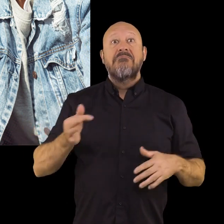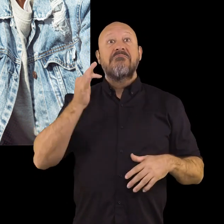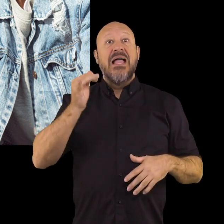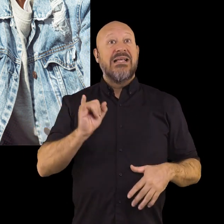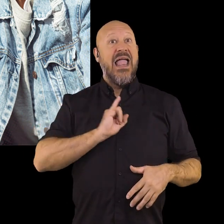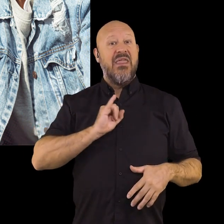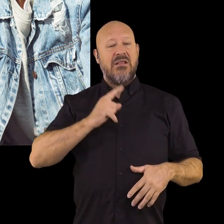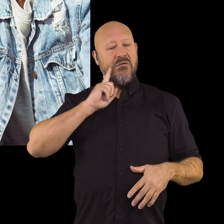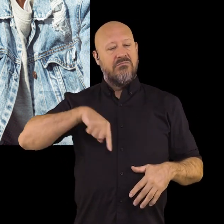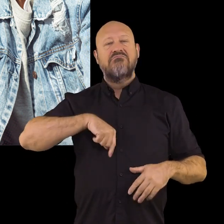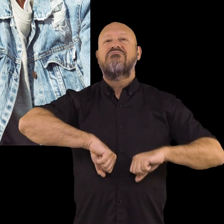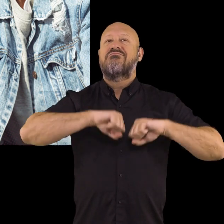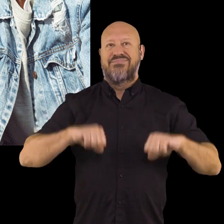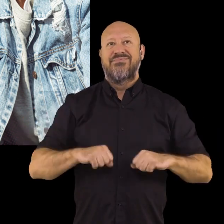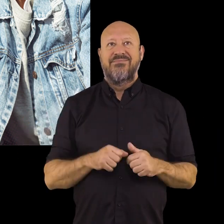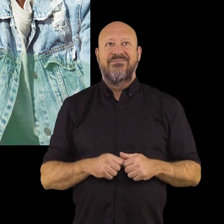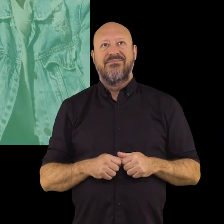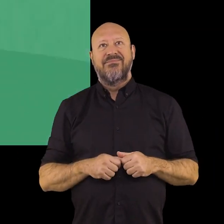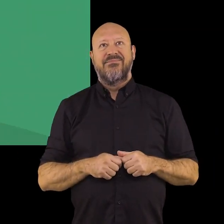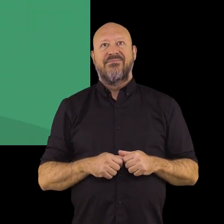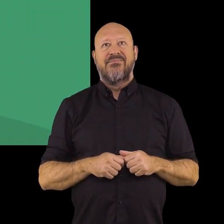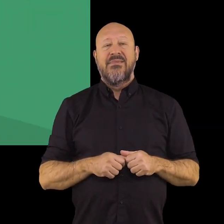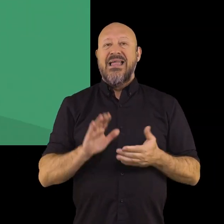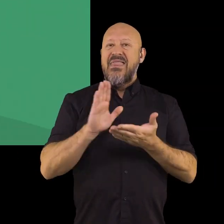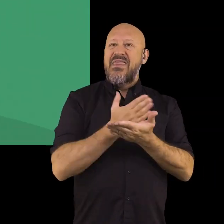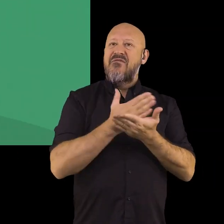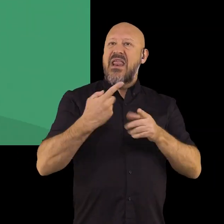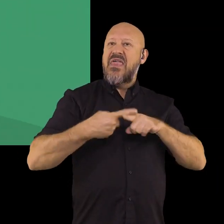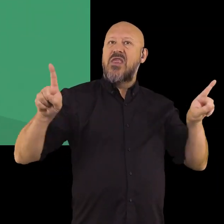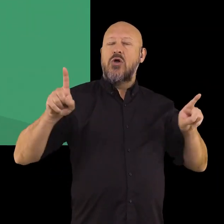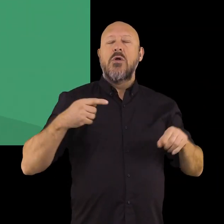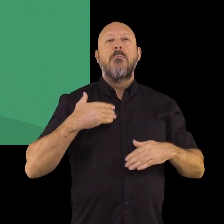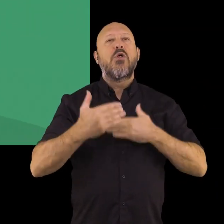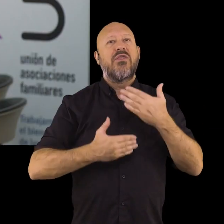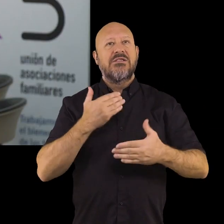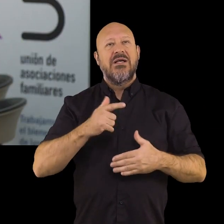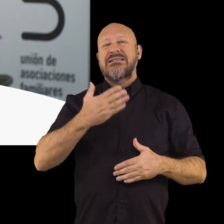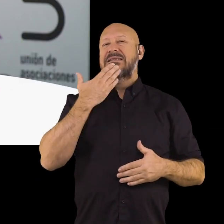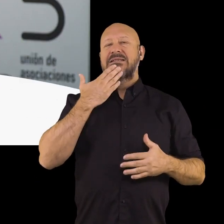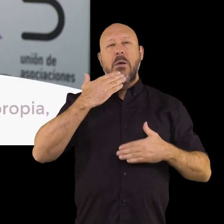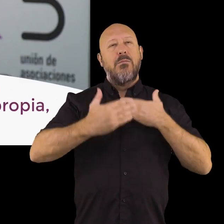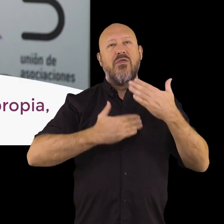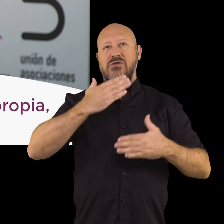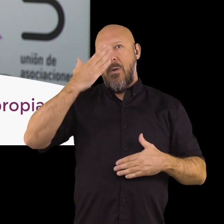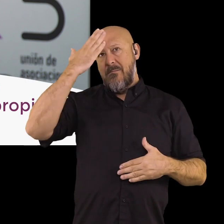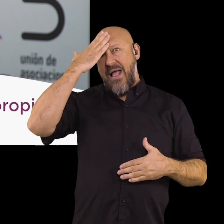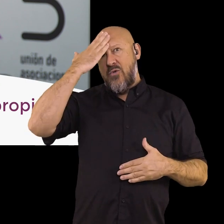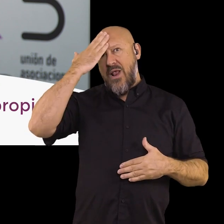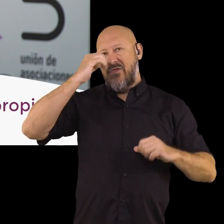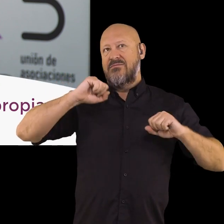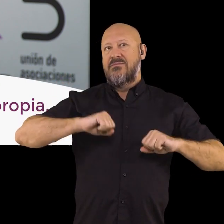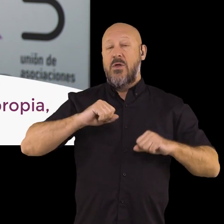una consolidación de su identidad. El proceso de diferenciación. Es un proceso de maduración